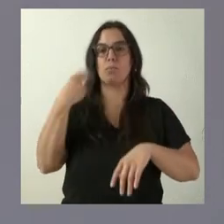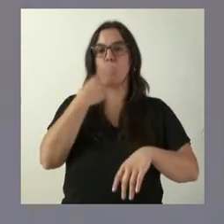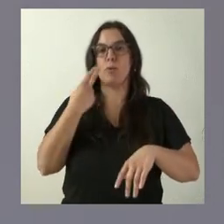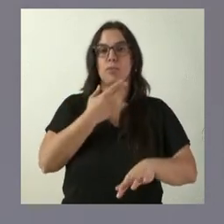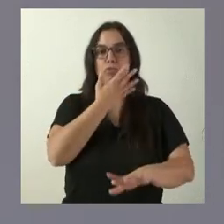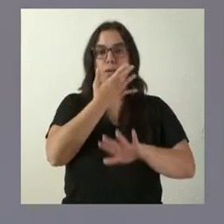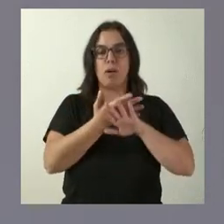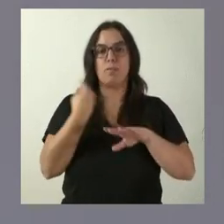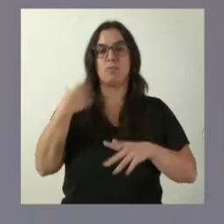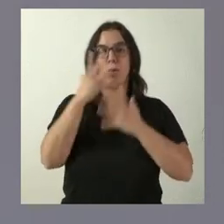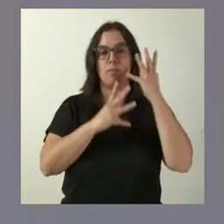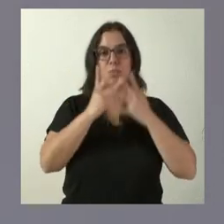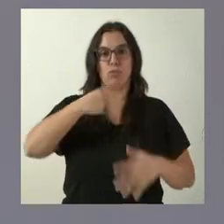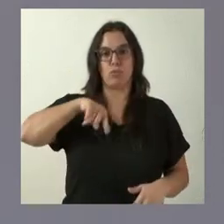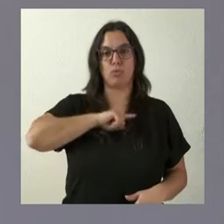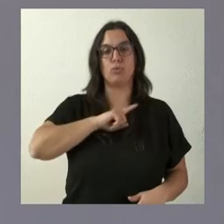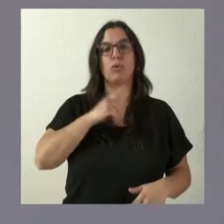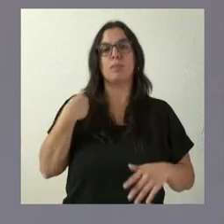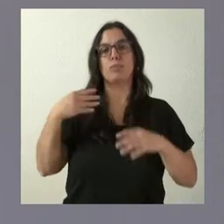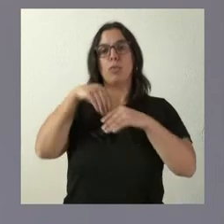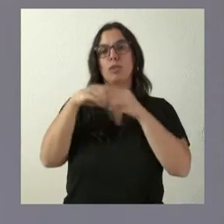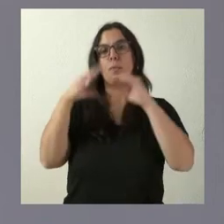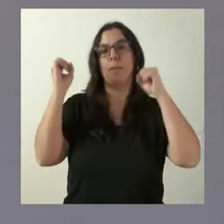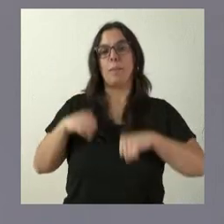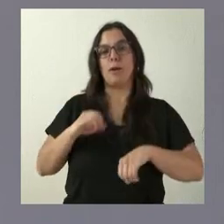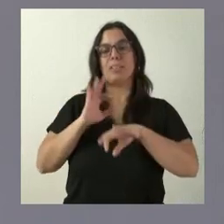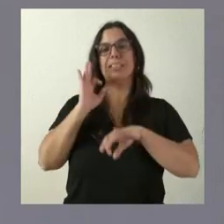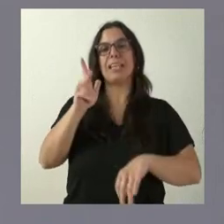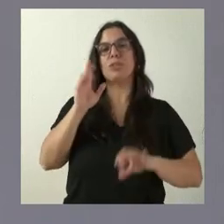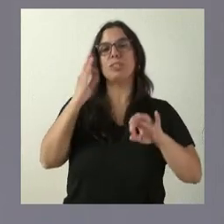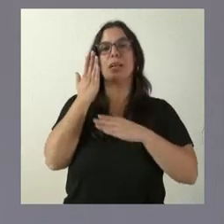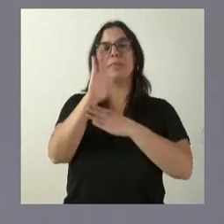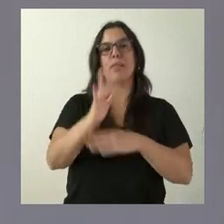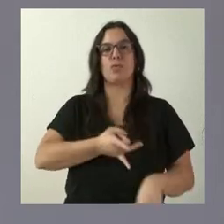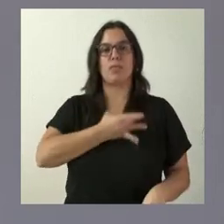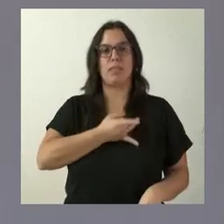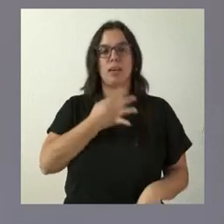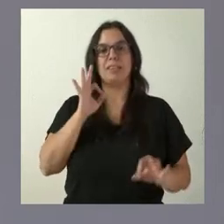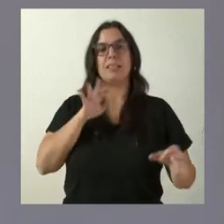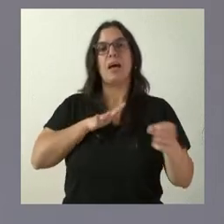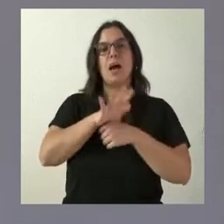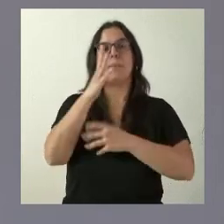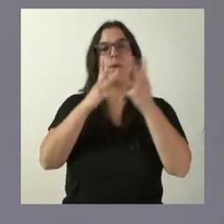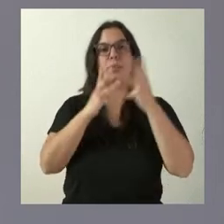adquiridos por la Administración autonómica en el marco del Pacto sobre Derechos de Representación Sindical en el ámbito de la Administración de la Comunidad.